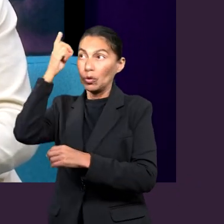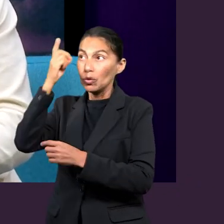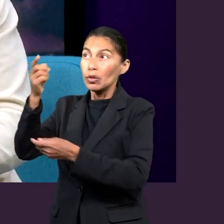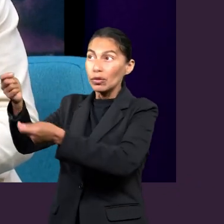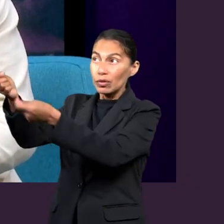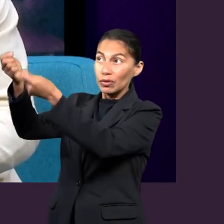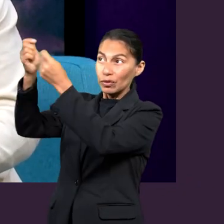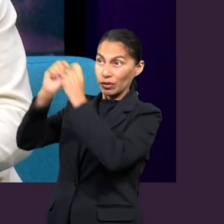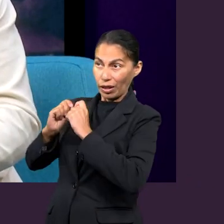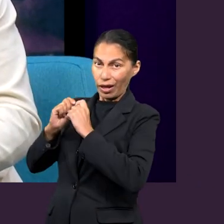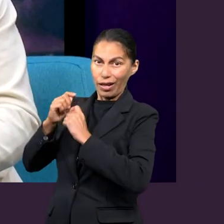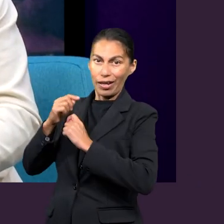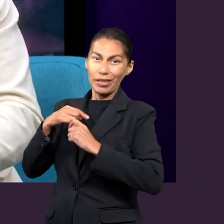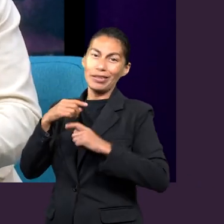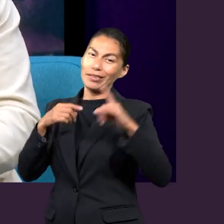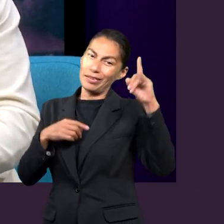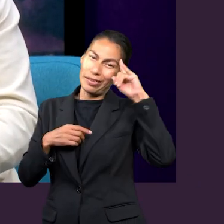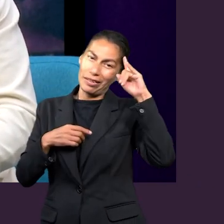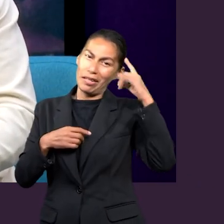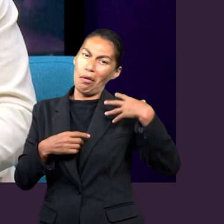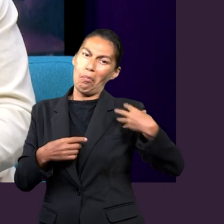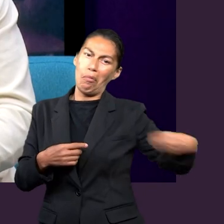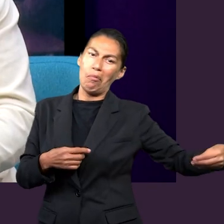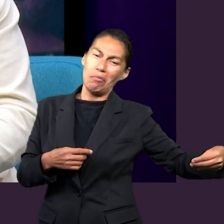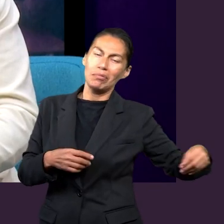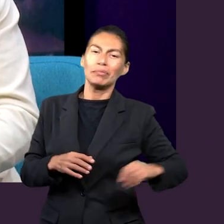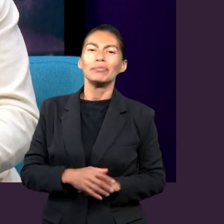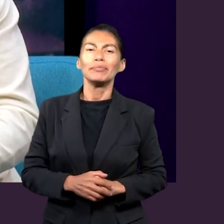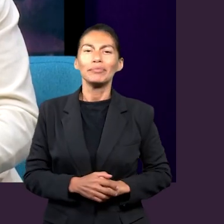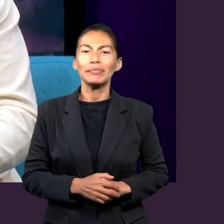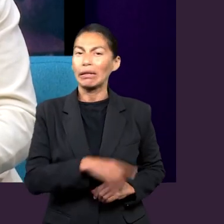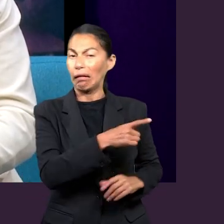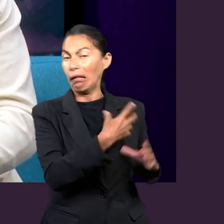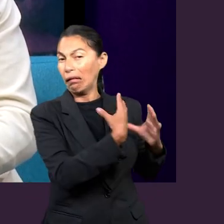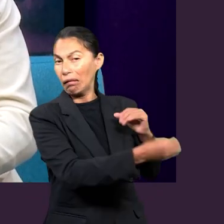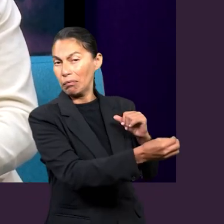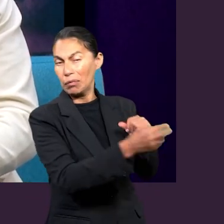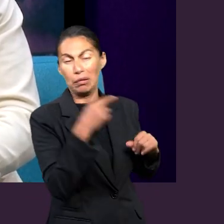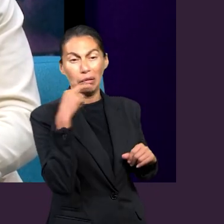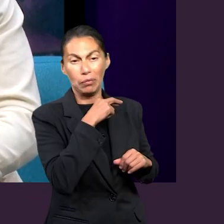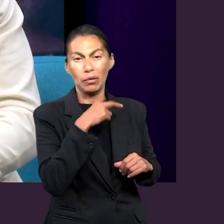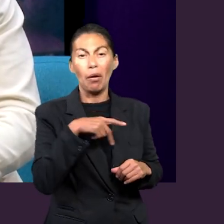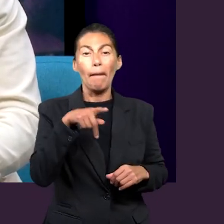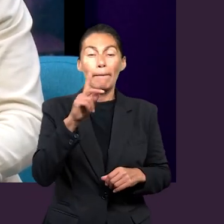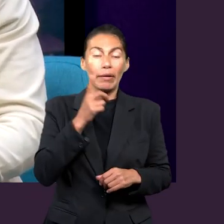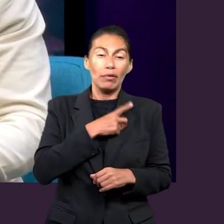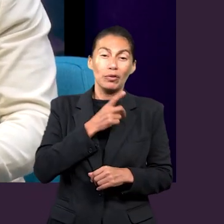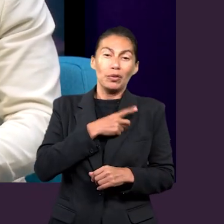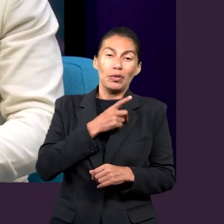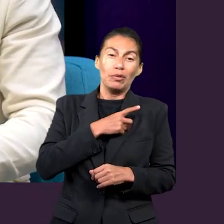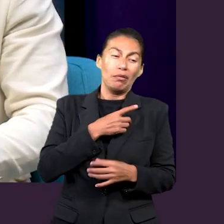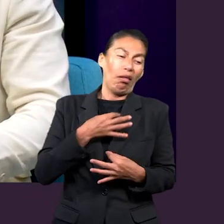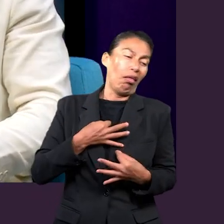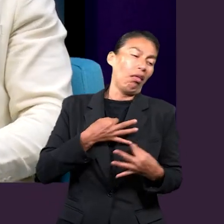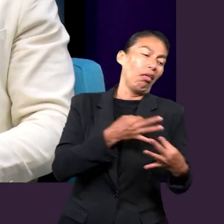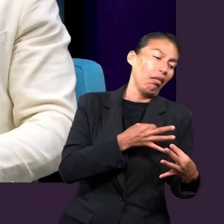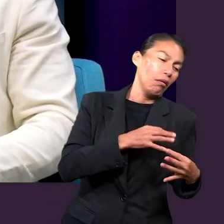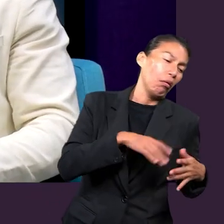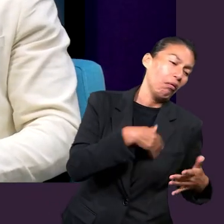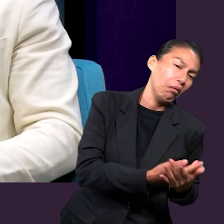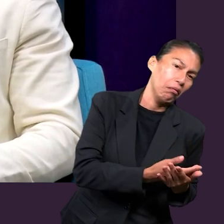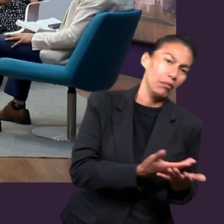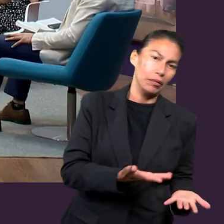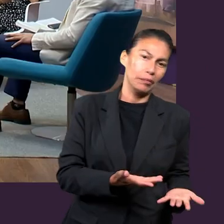para poder enfrentar al enemigo. Muy bien. Porque sin ellas nosotros somos débiles. Nosotros como humanos caemos muy fácilmente ante la